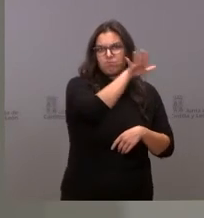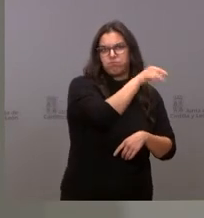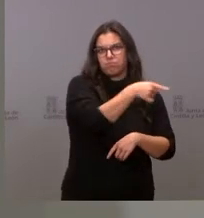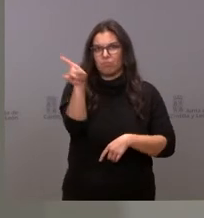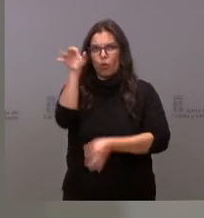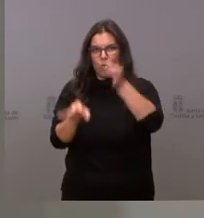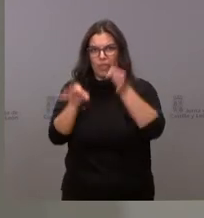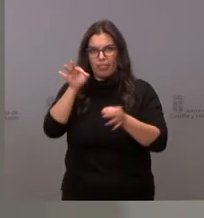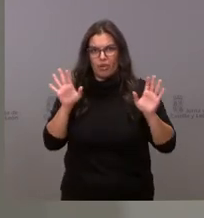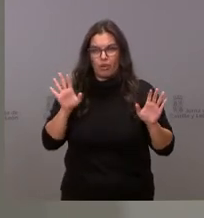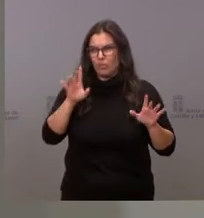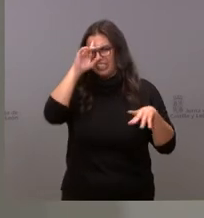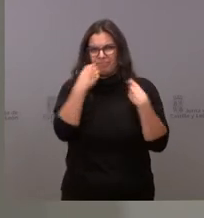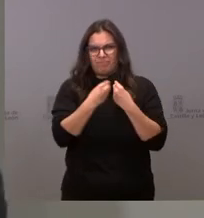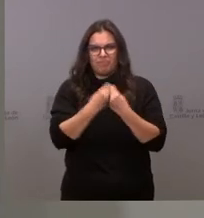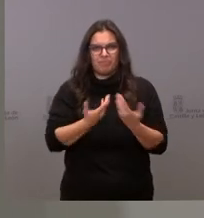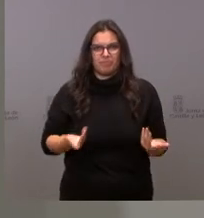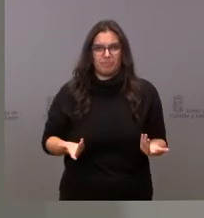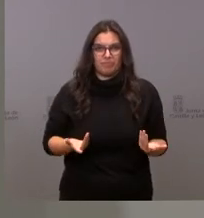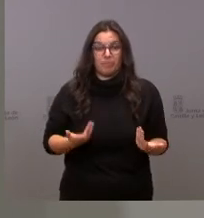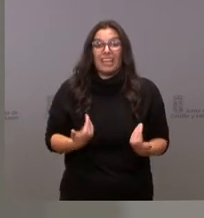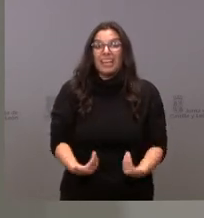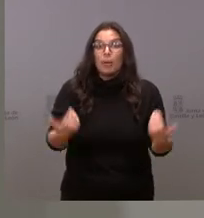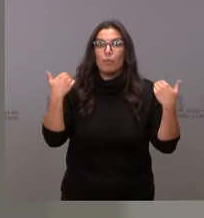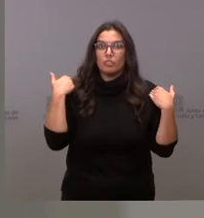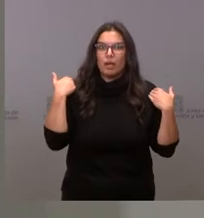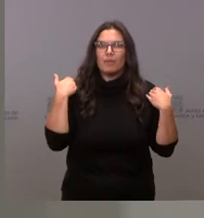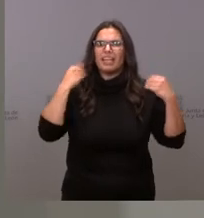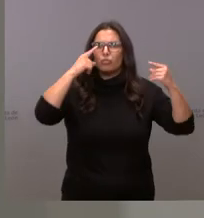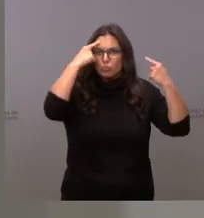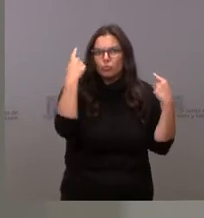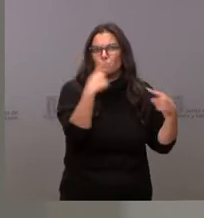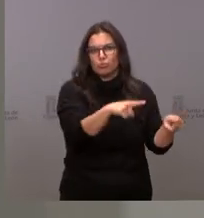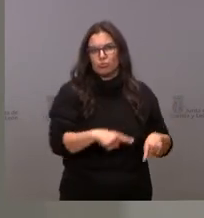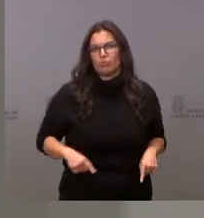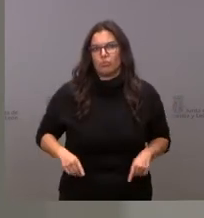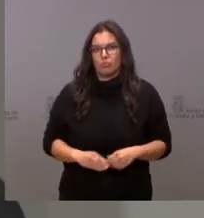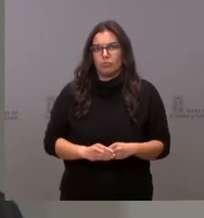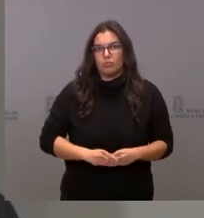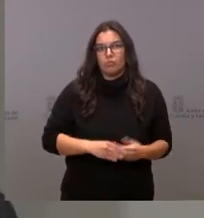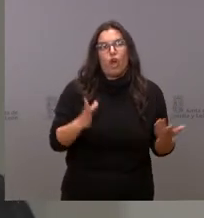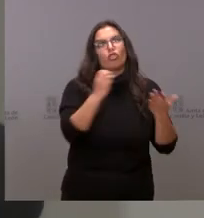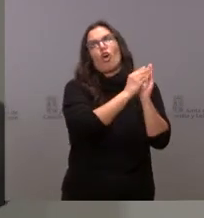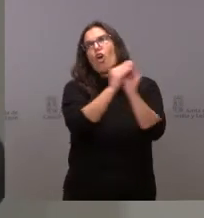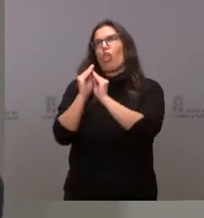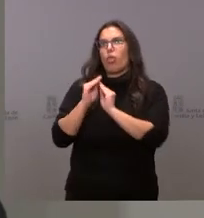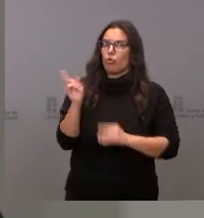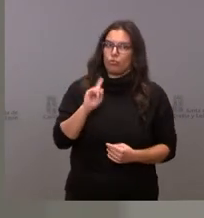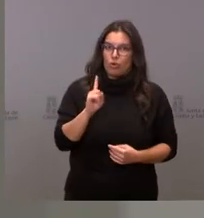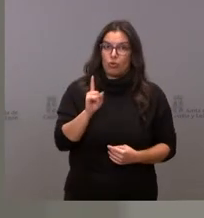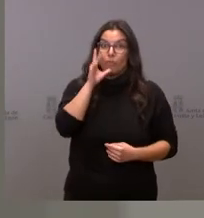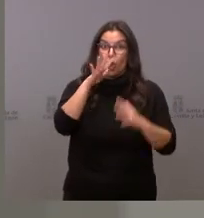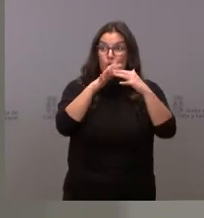es inaudito y la responsabilidad es de quien lo hace no es de todos hay 81